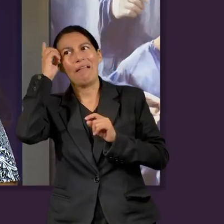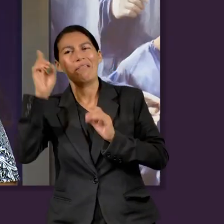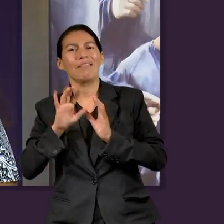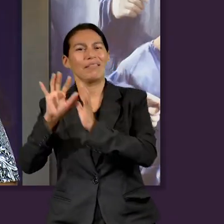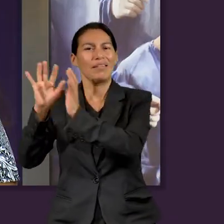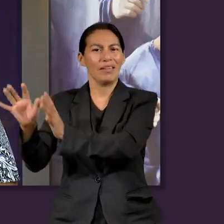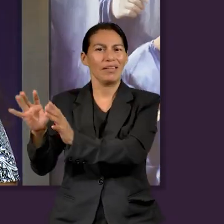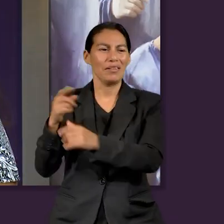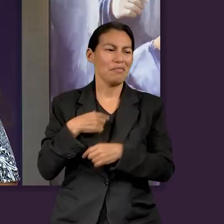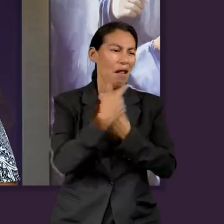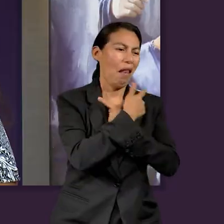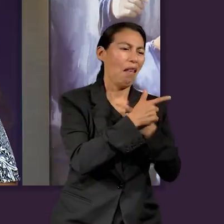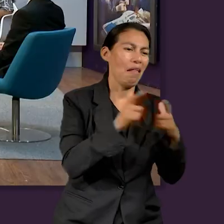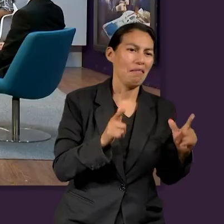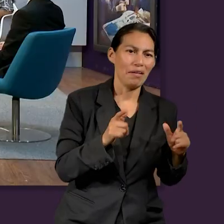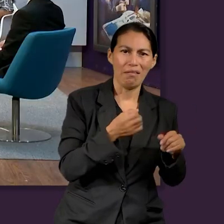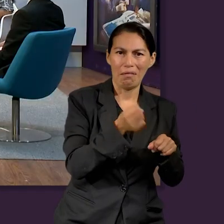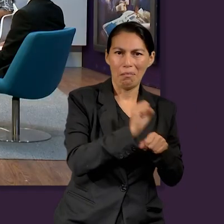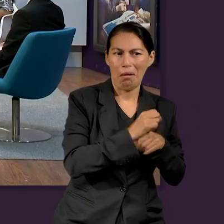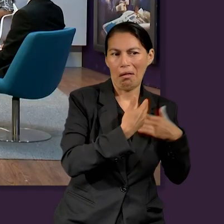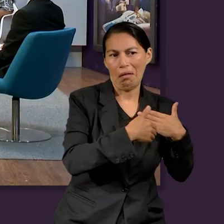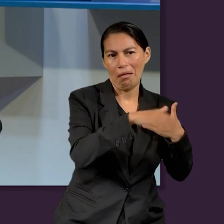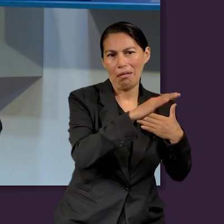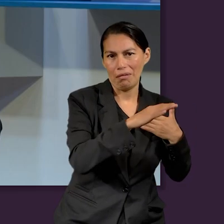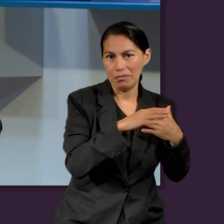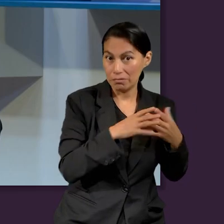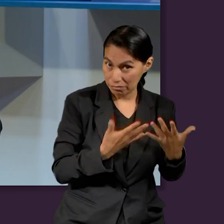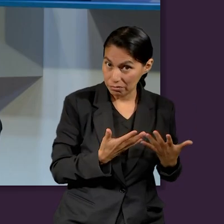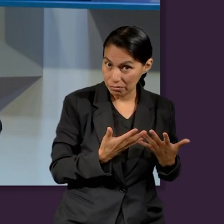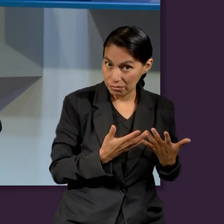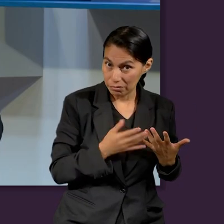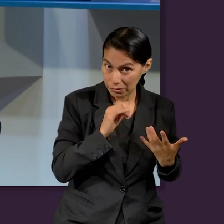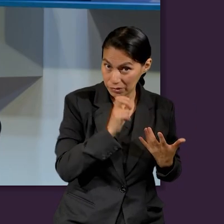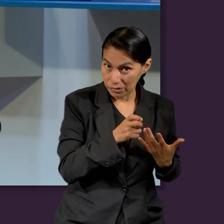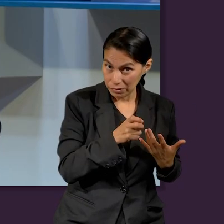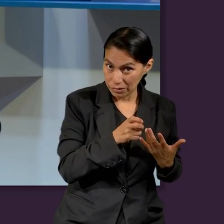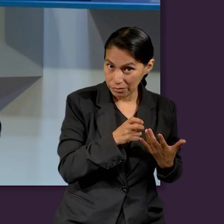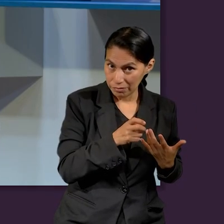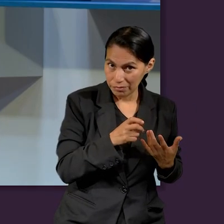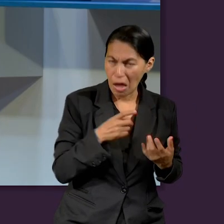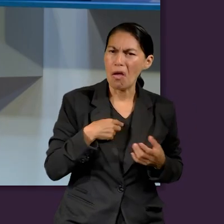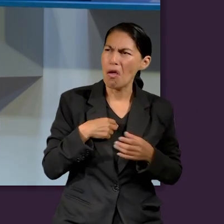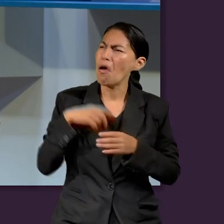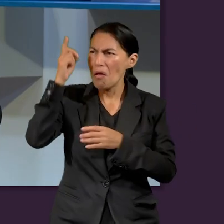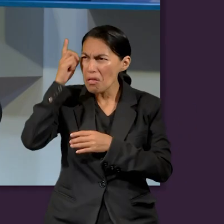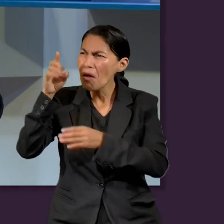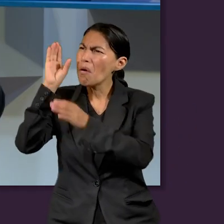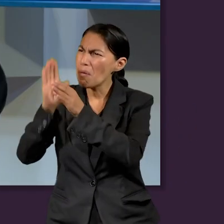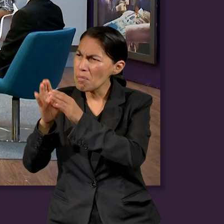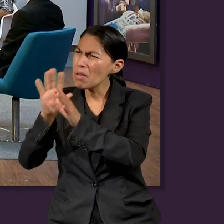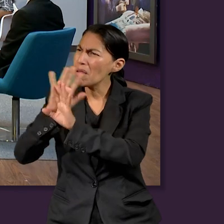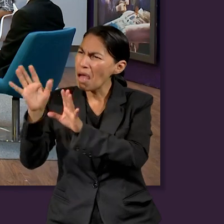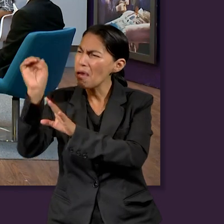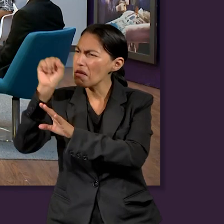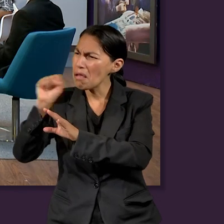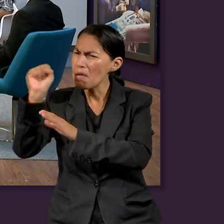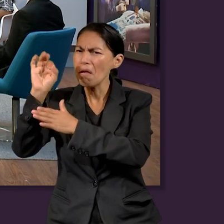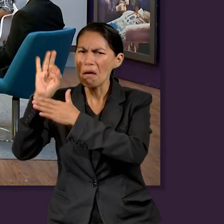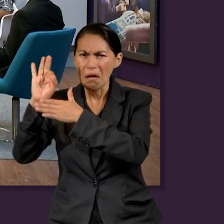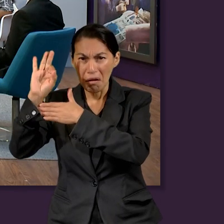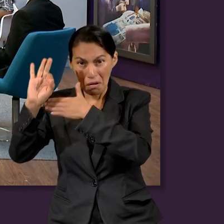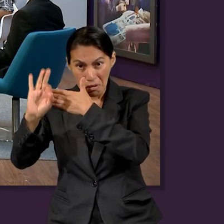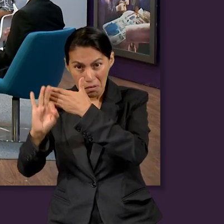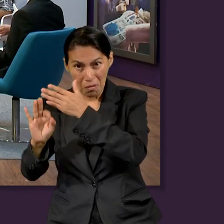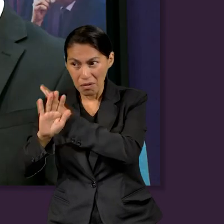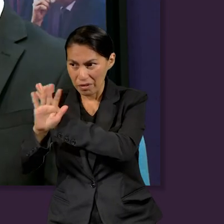que queremos nosotros. Pero yo siento ahí, como decir, ya cumplí con Dios, dejo a Dios en la iglesia, o